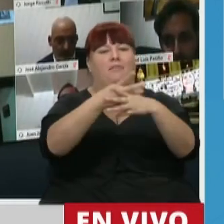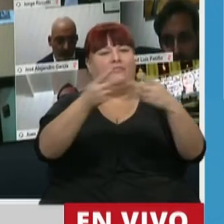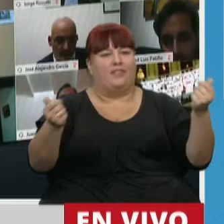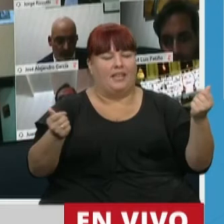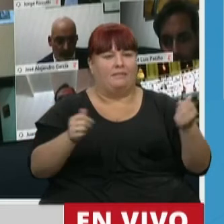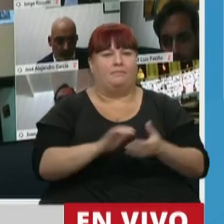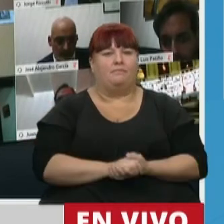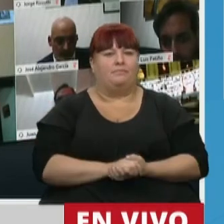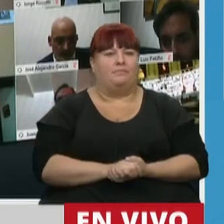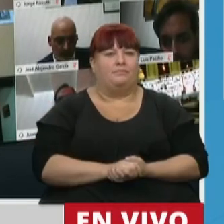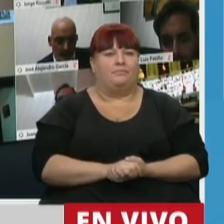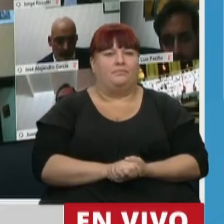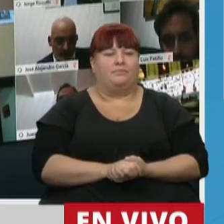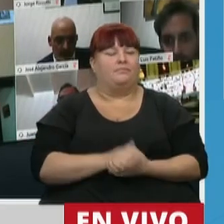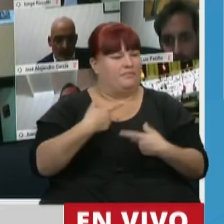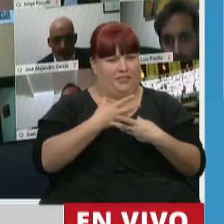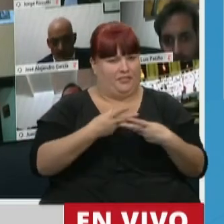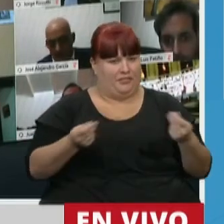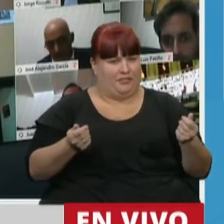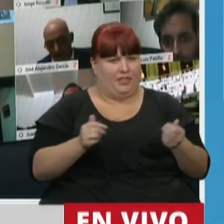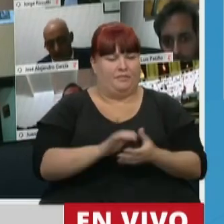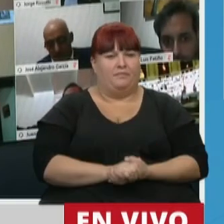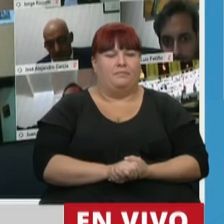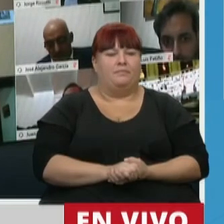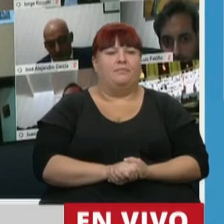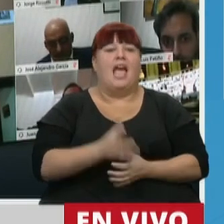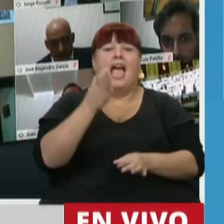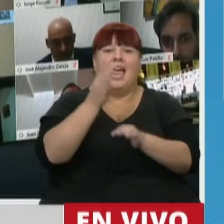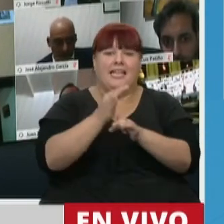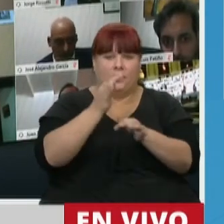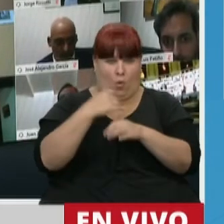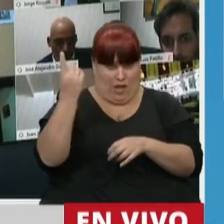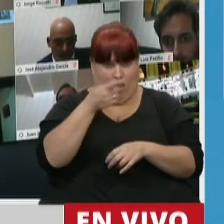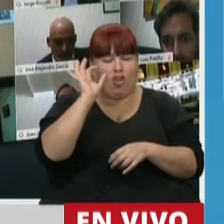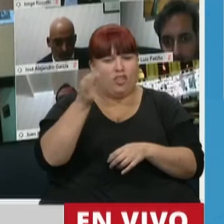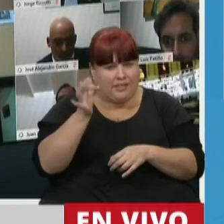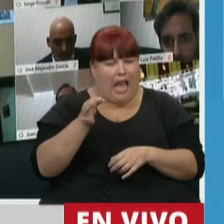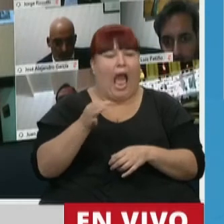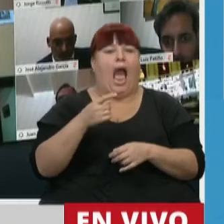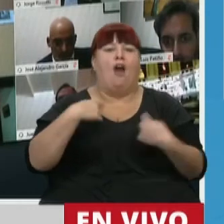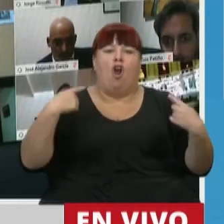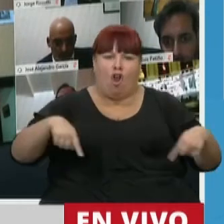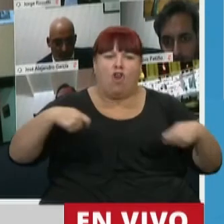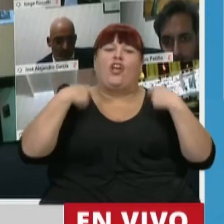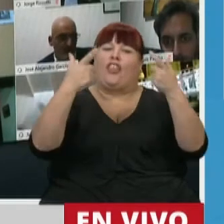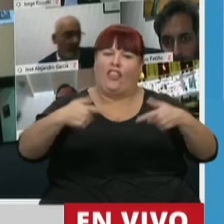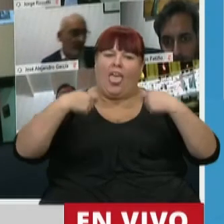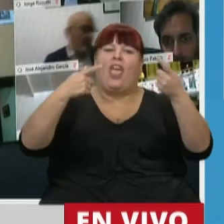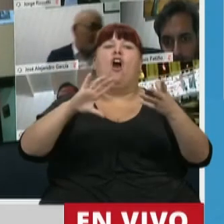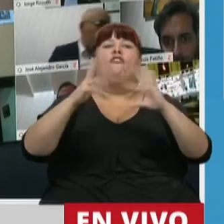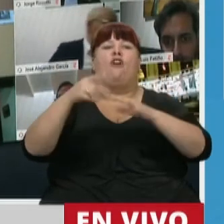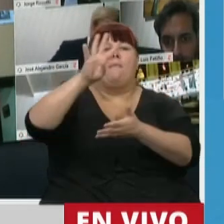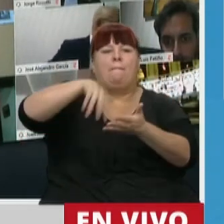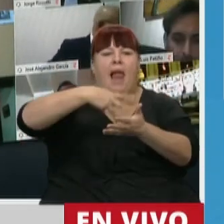diputada. Ya termino. Las escuelas bien saben de los recursos que nosotros entregamos y cómo se